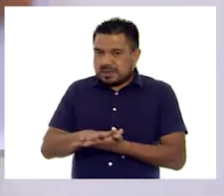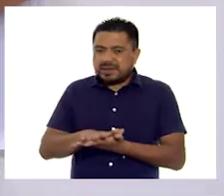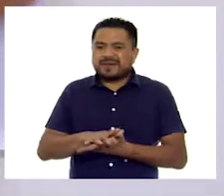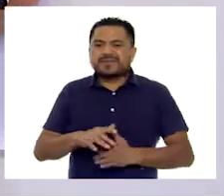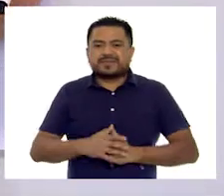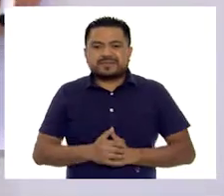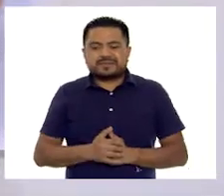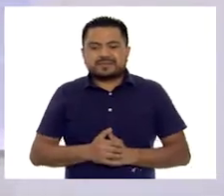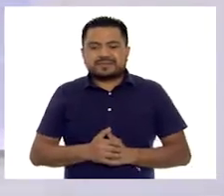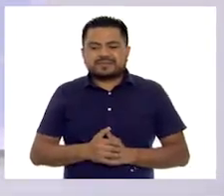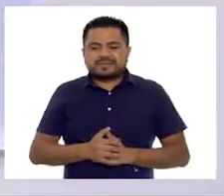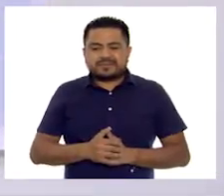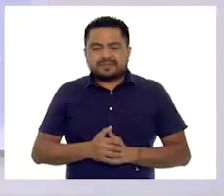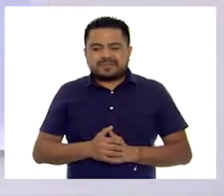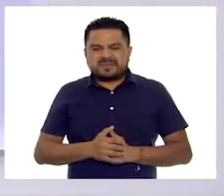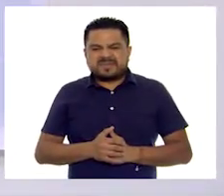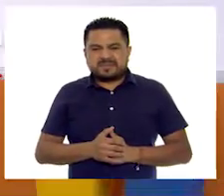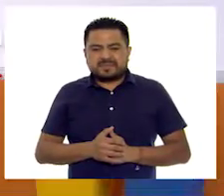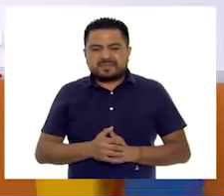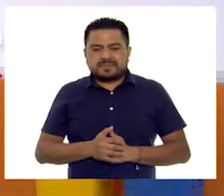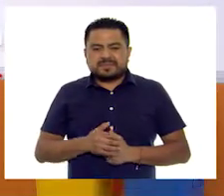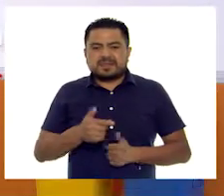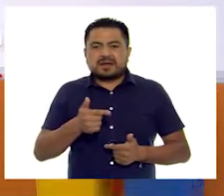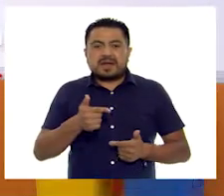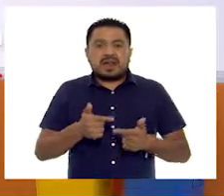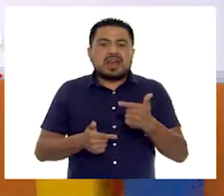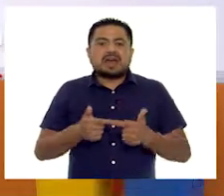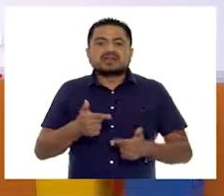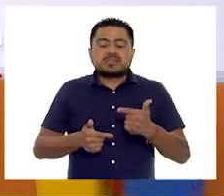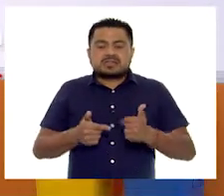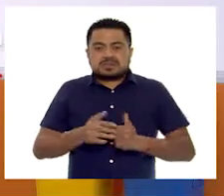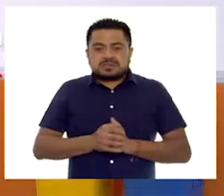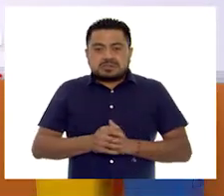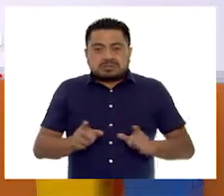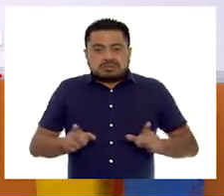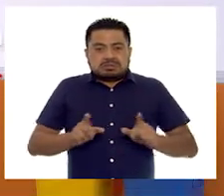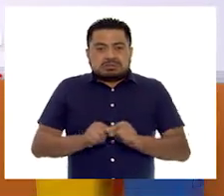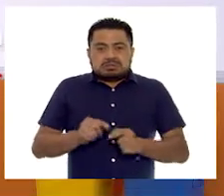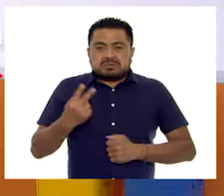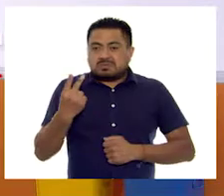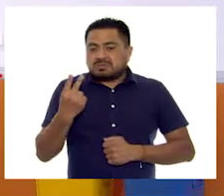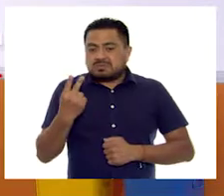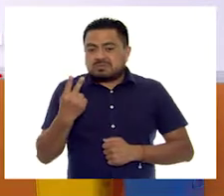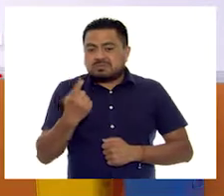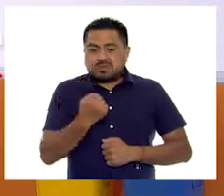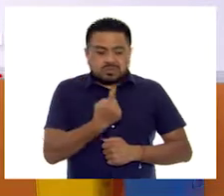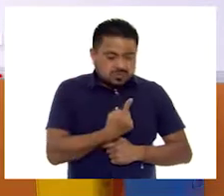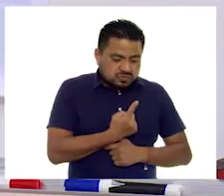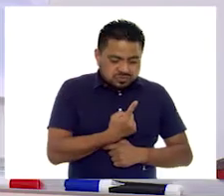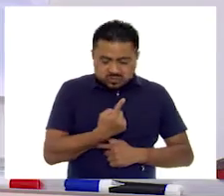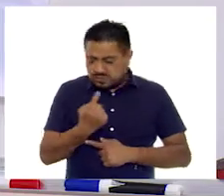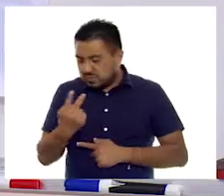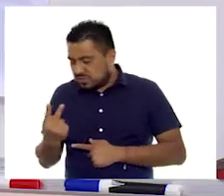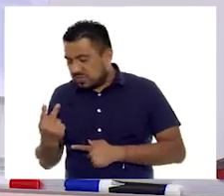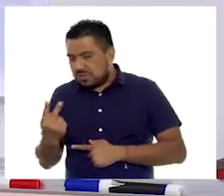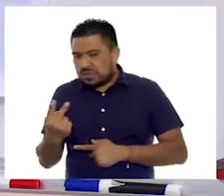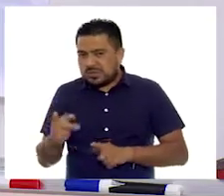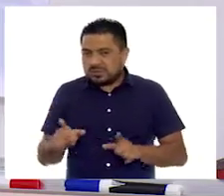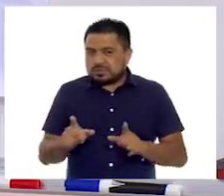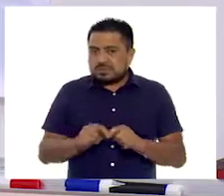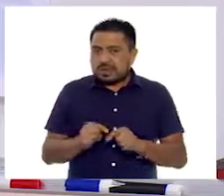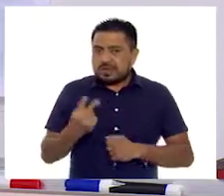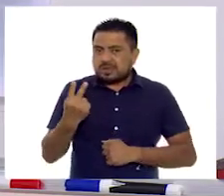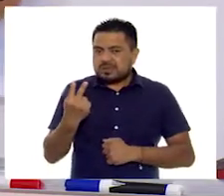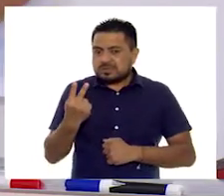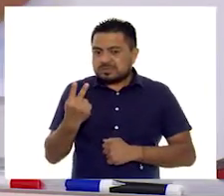nueve. Leche, solamente tenemos uno, dos.